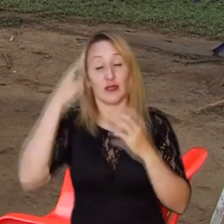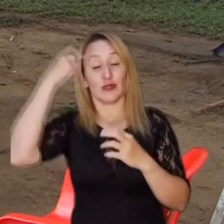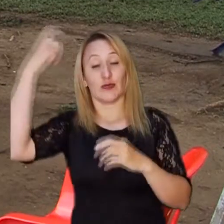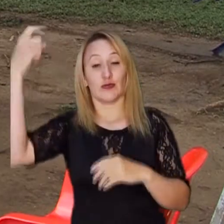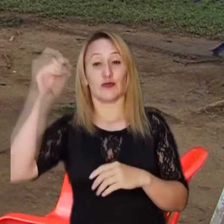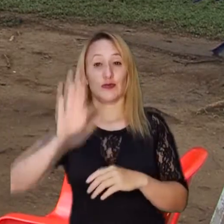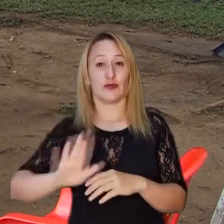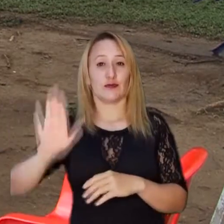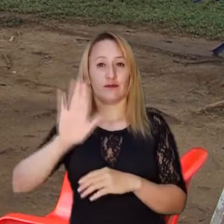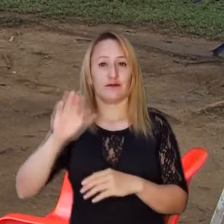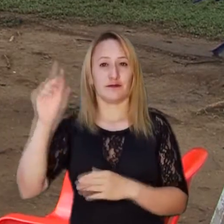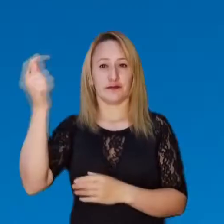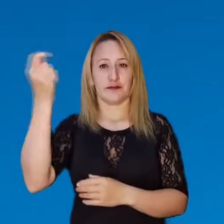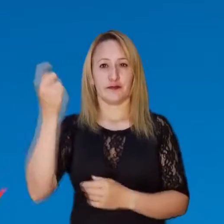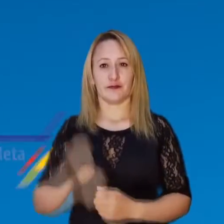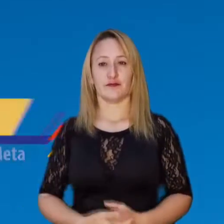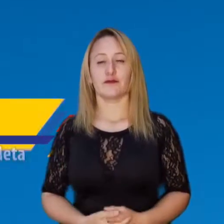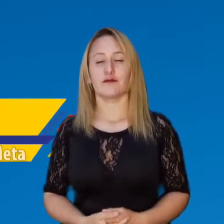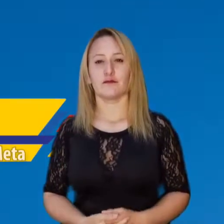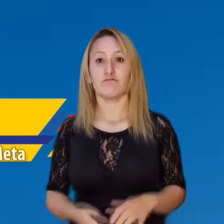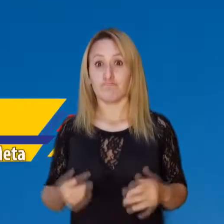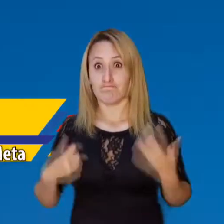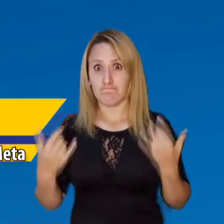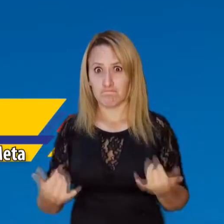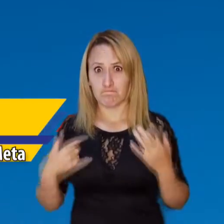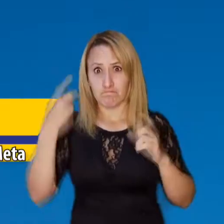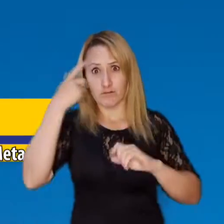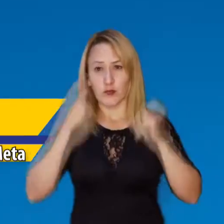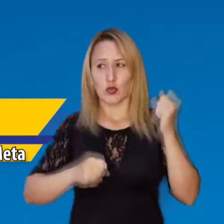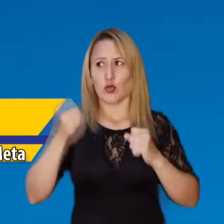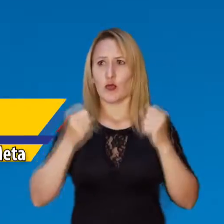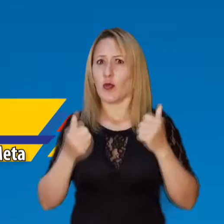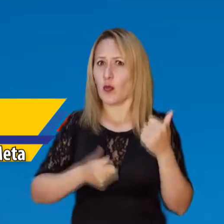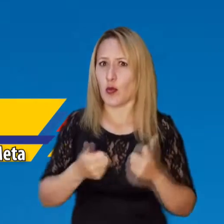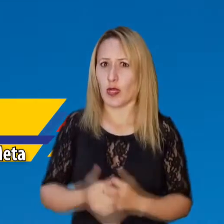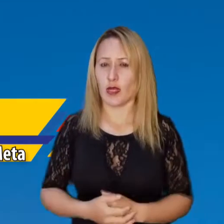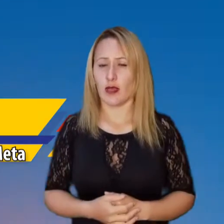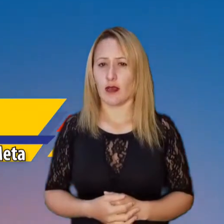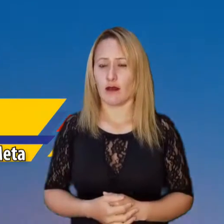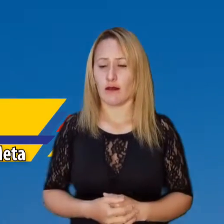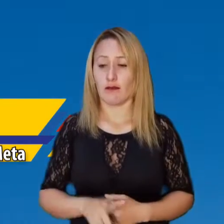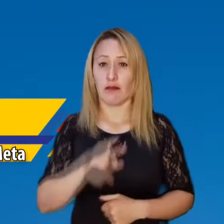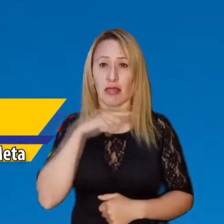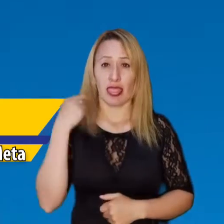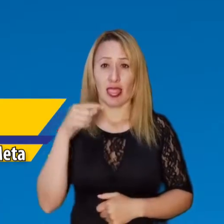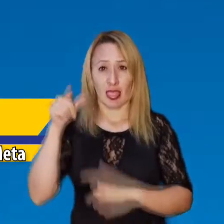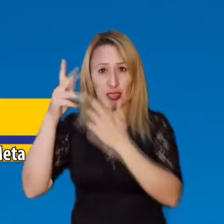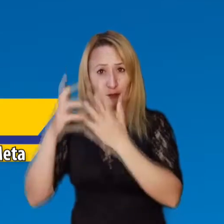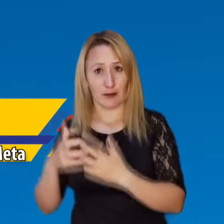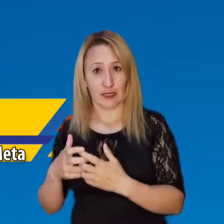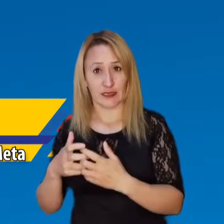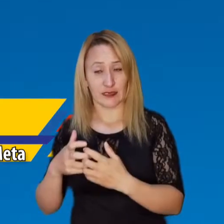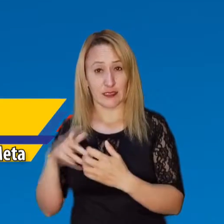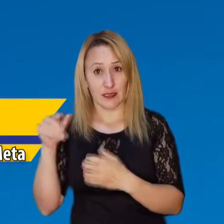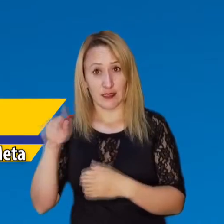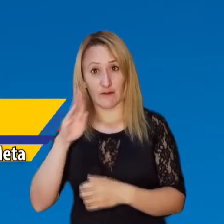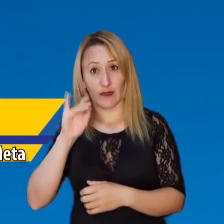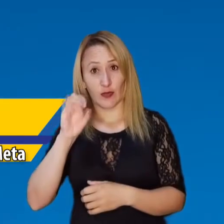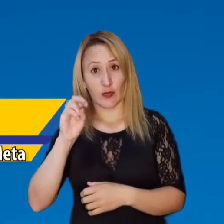y el departamento del Meta. Lo que me preocupa hoy en día no solamente es el fracaso de Bioenergi,